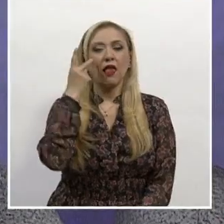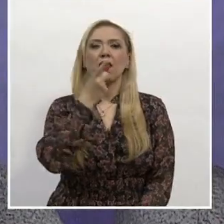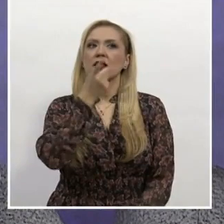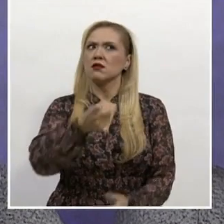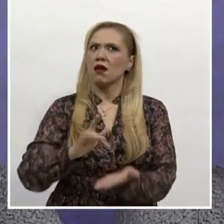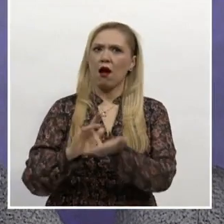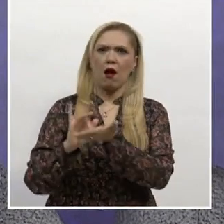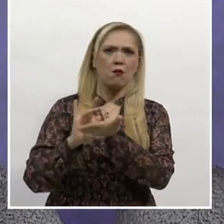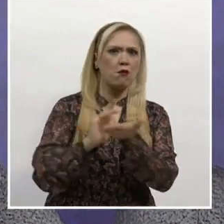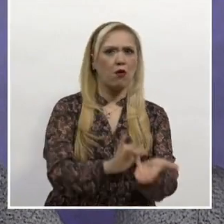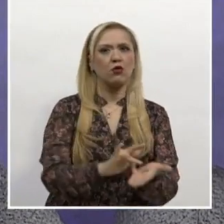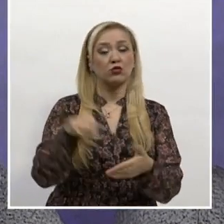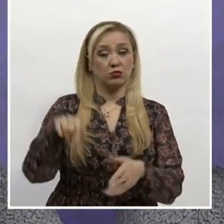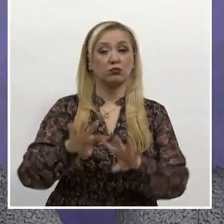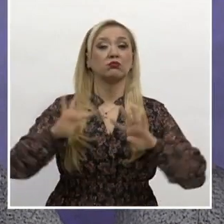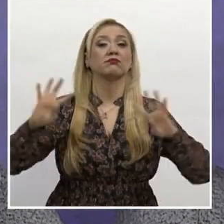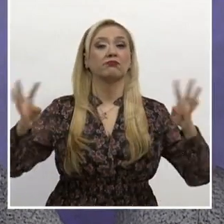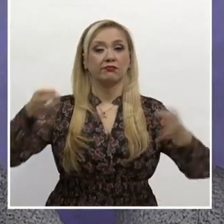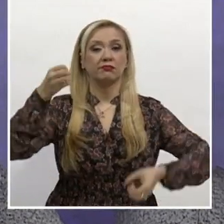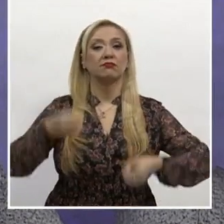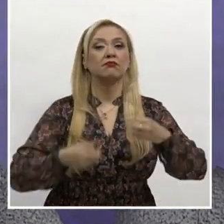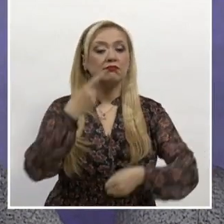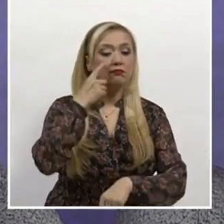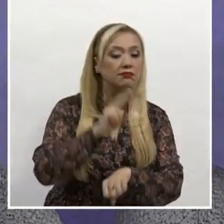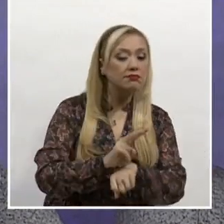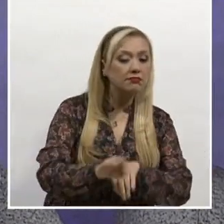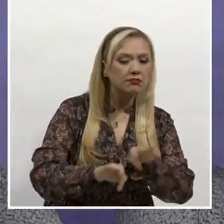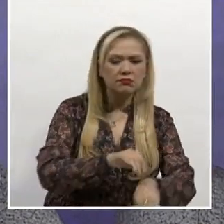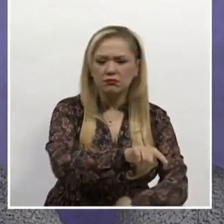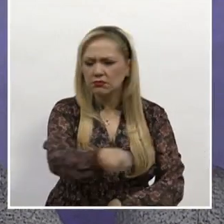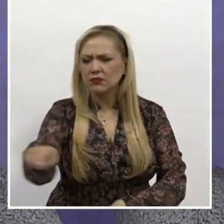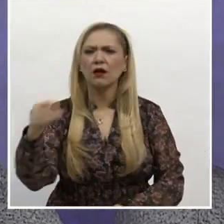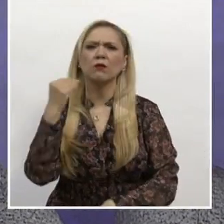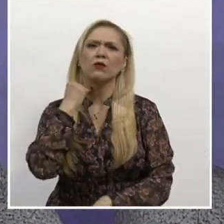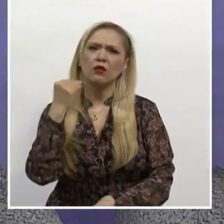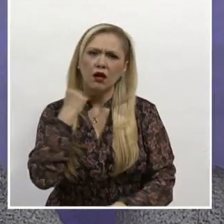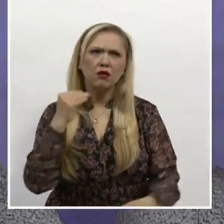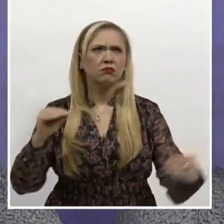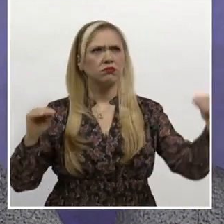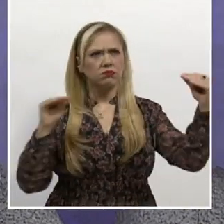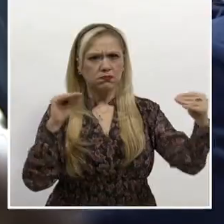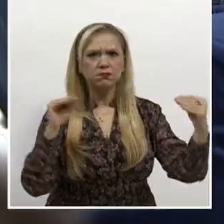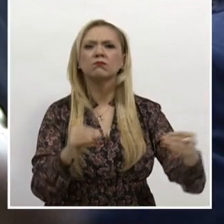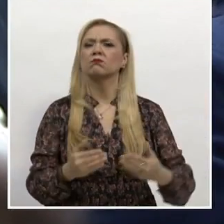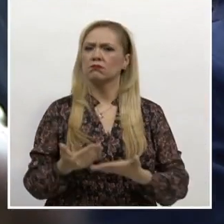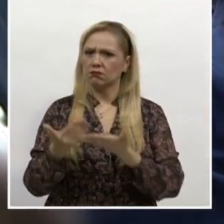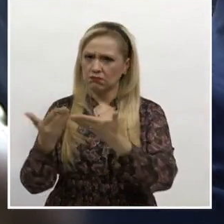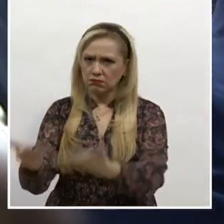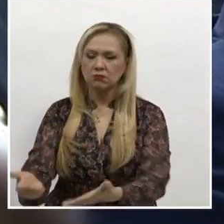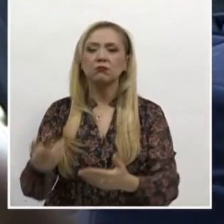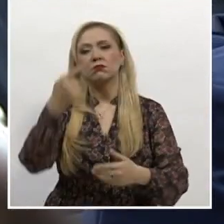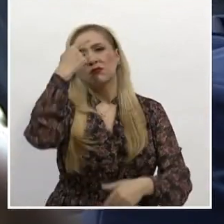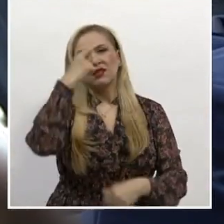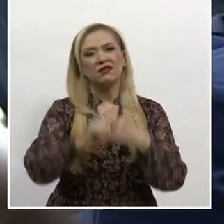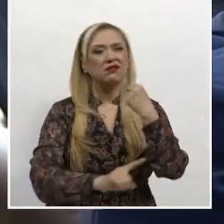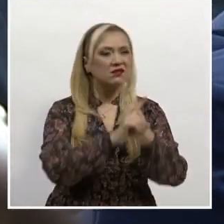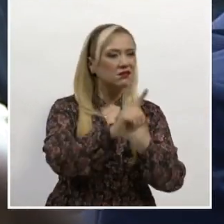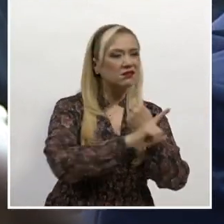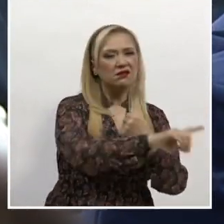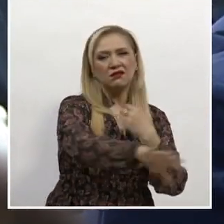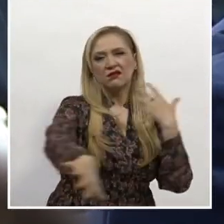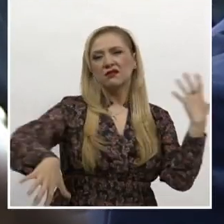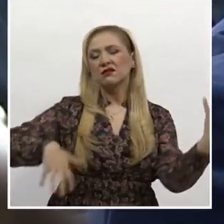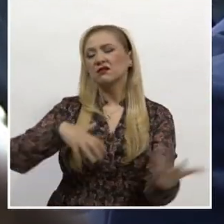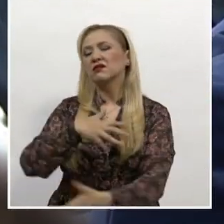apoyo del Consejo de la Judicatura Federal a defensoras y defensores públicos federales para contribuir a enfrentar las desigualdades en el